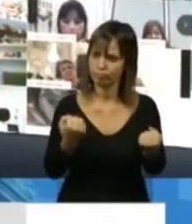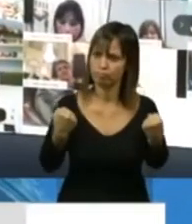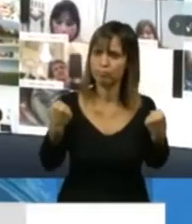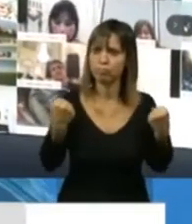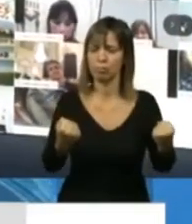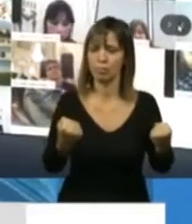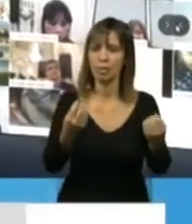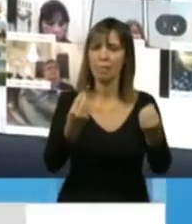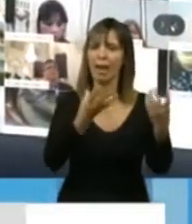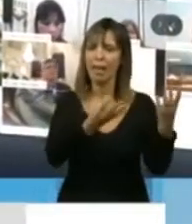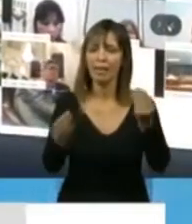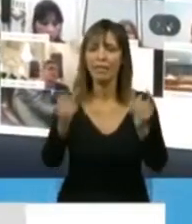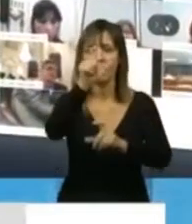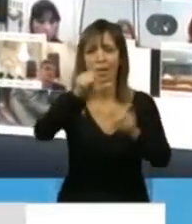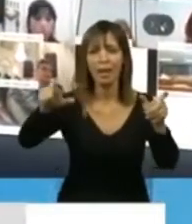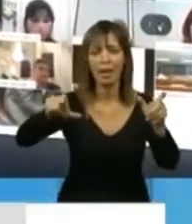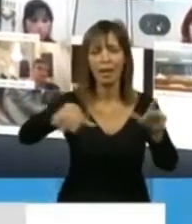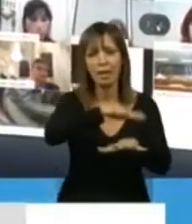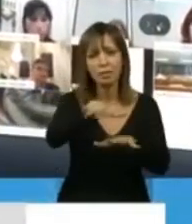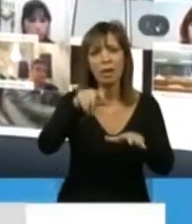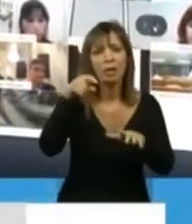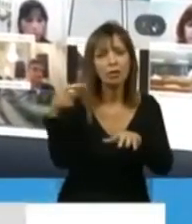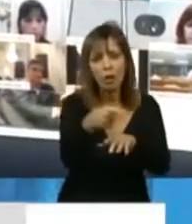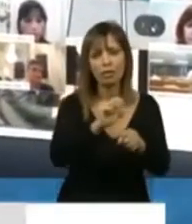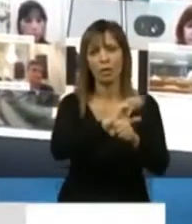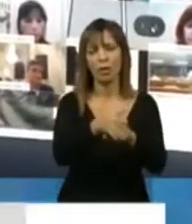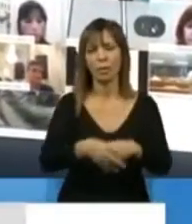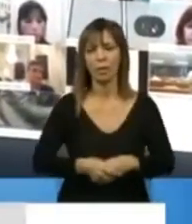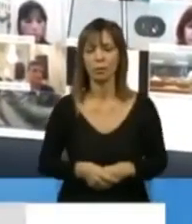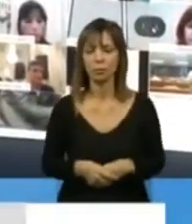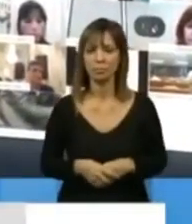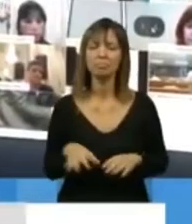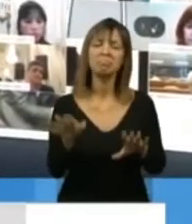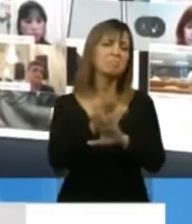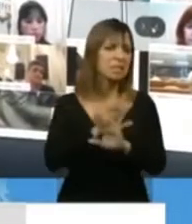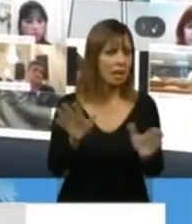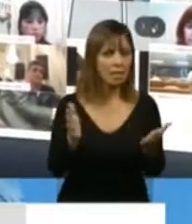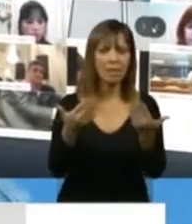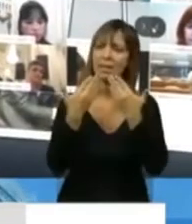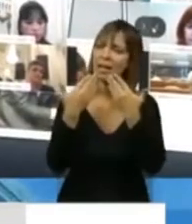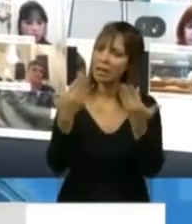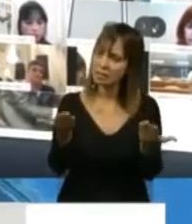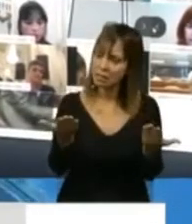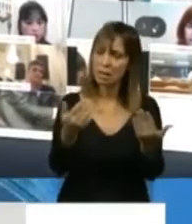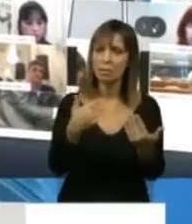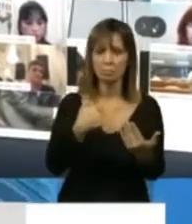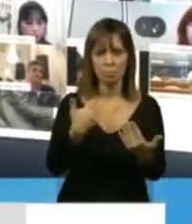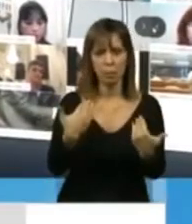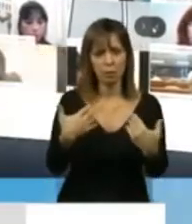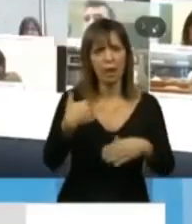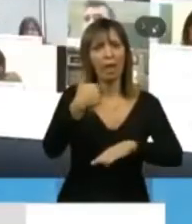defender a nuestro pueblo de esta pandemia. Nada más que eso, agradecerle la oportunidad, Presidente,